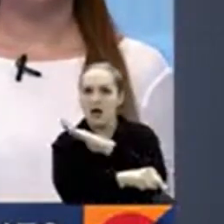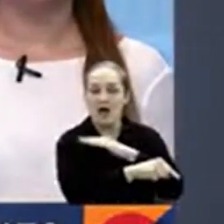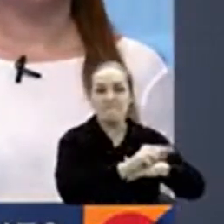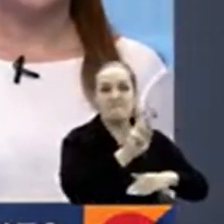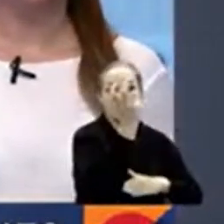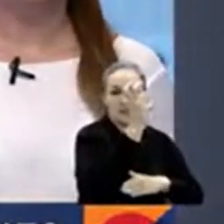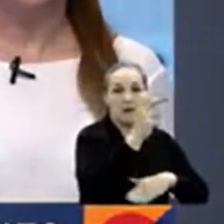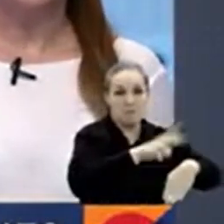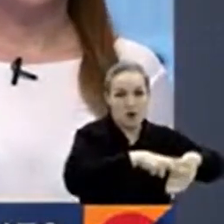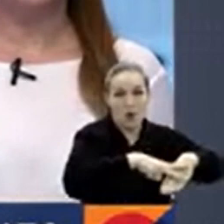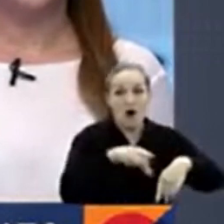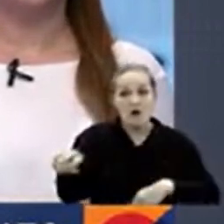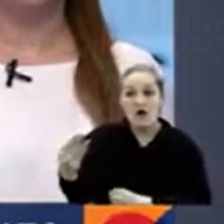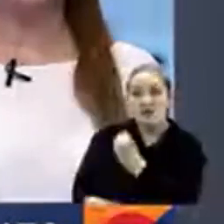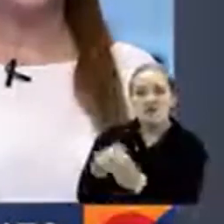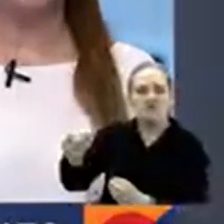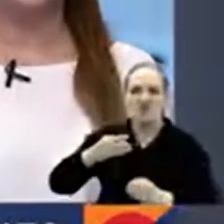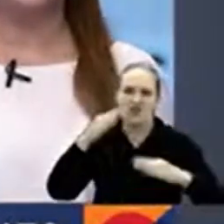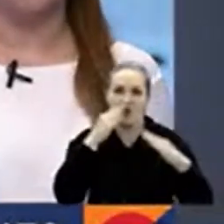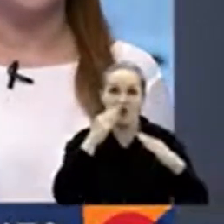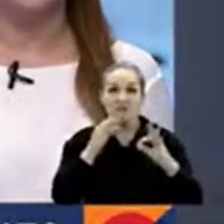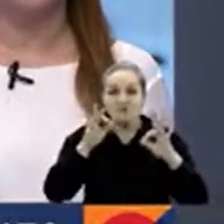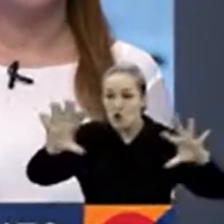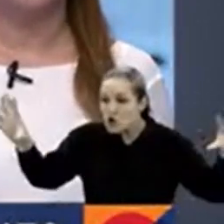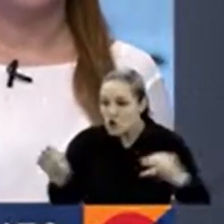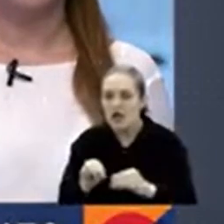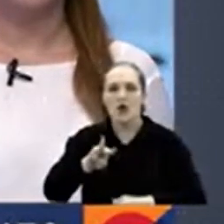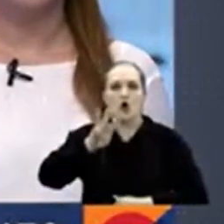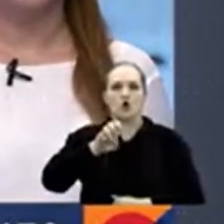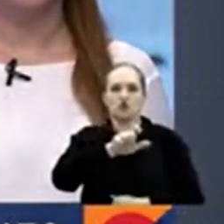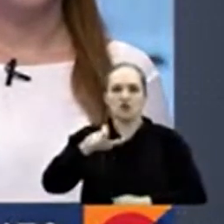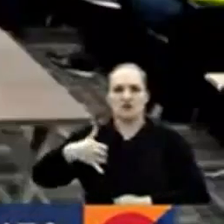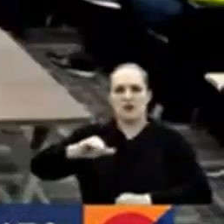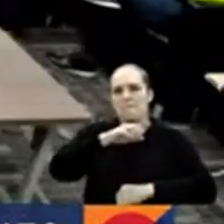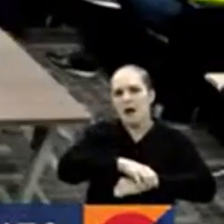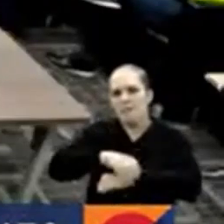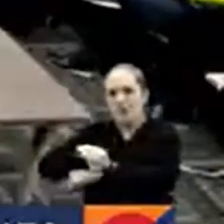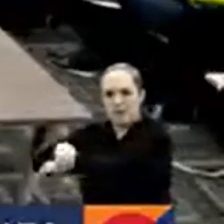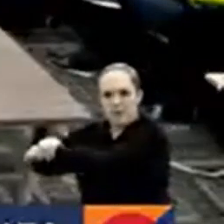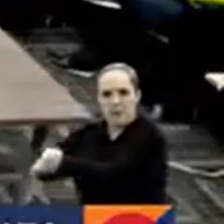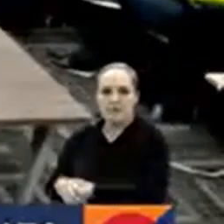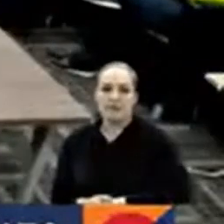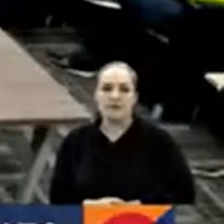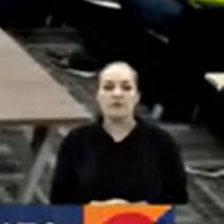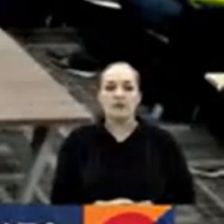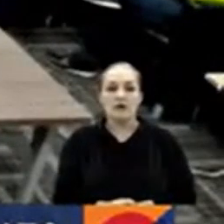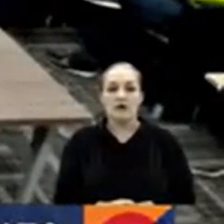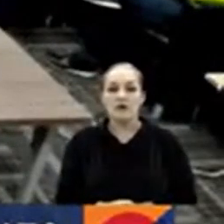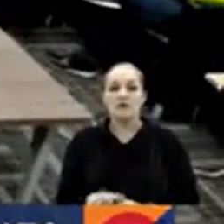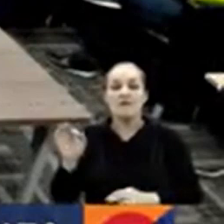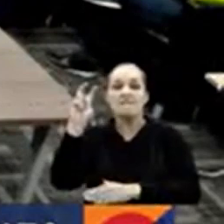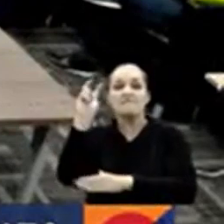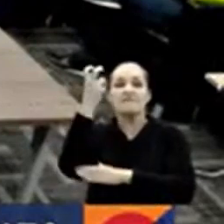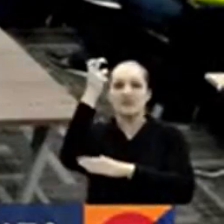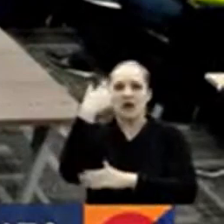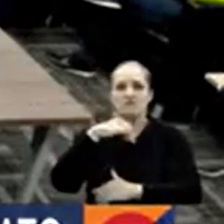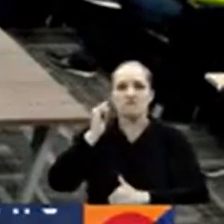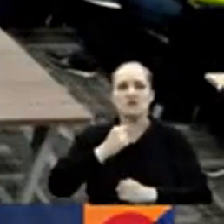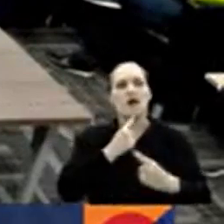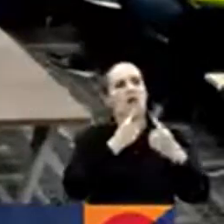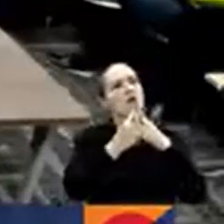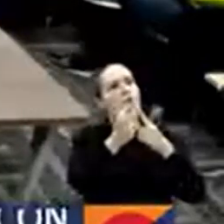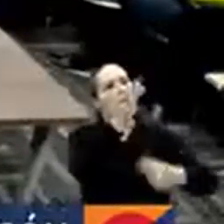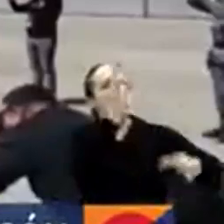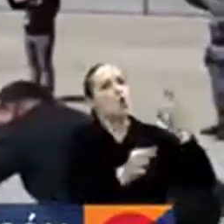ocho personas procesadas por el asesinato del fiscal Marcelo Peche. Durante la audiencia de medida de aseguramiento contra Margaret